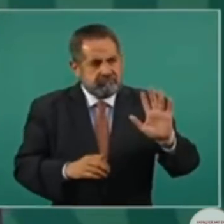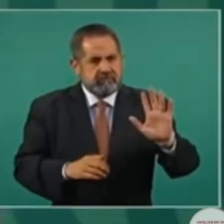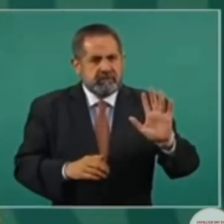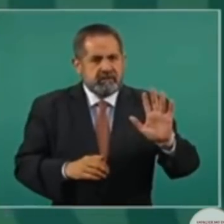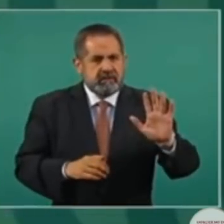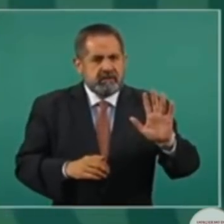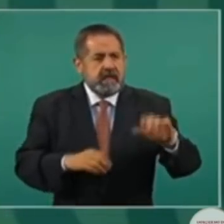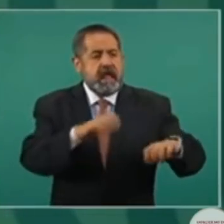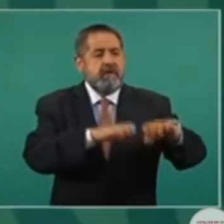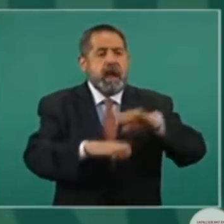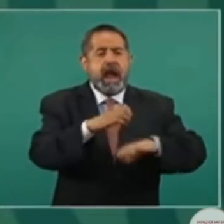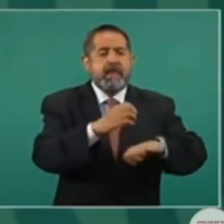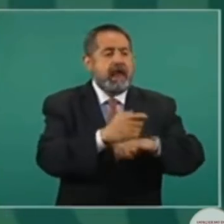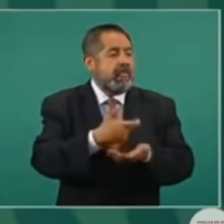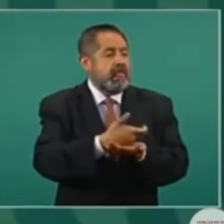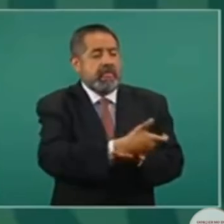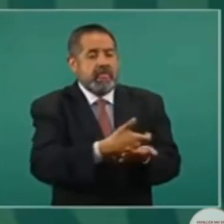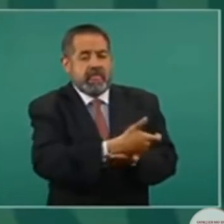dejen de financiar